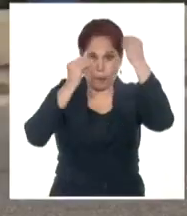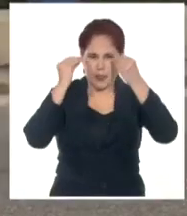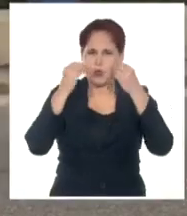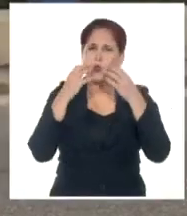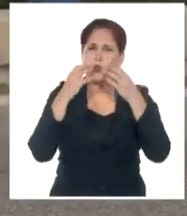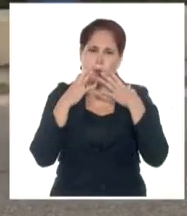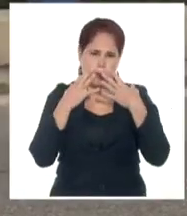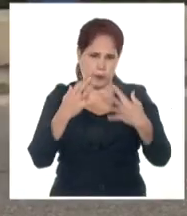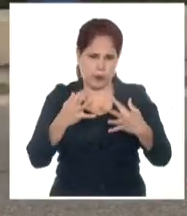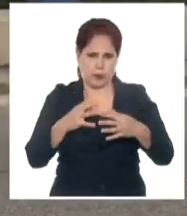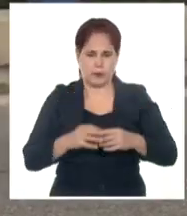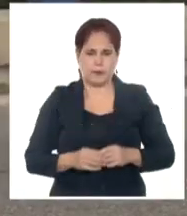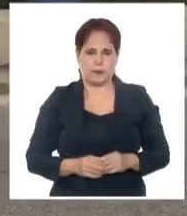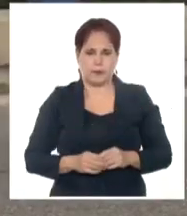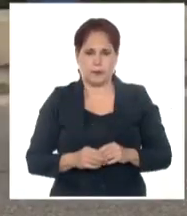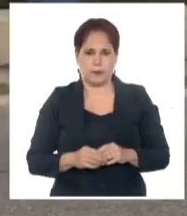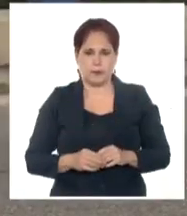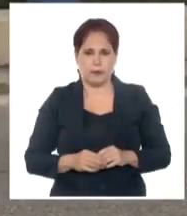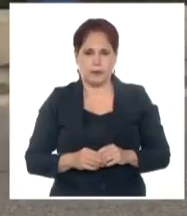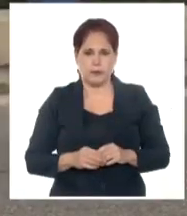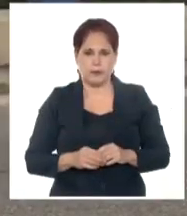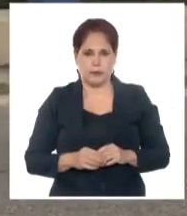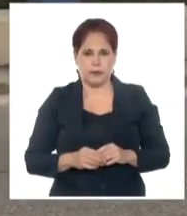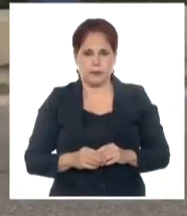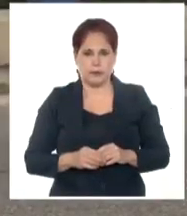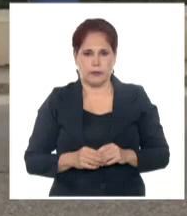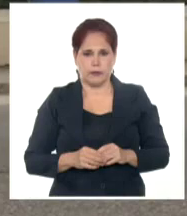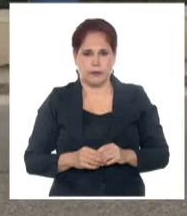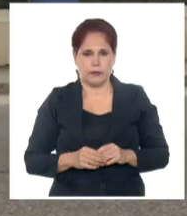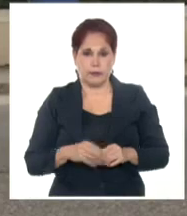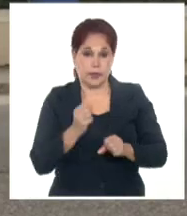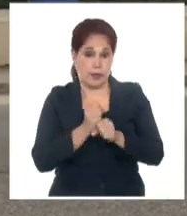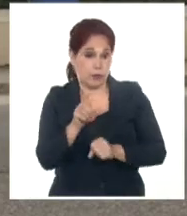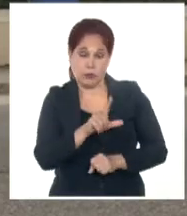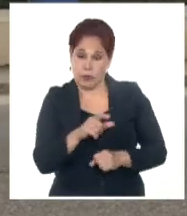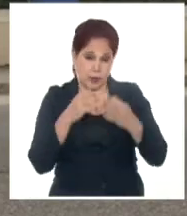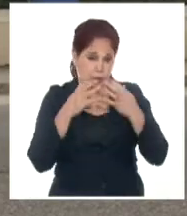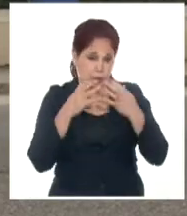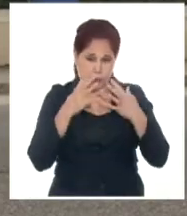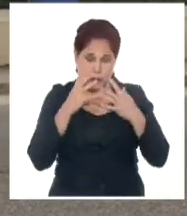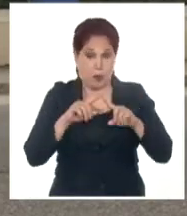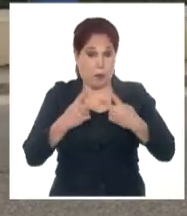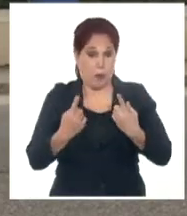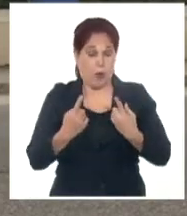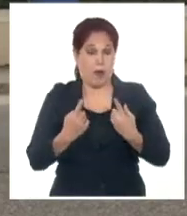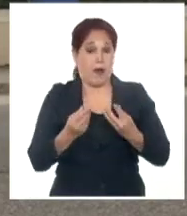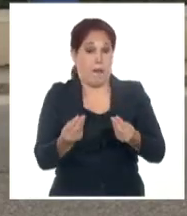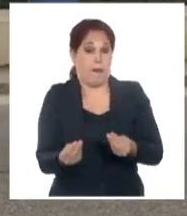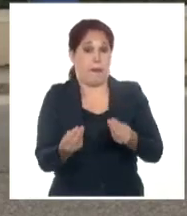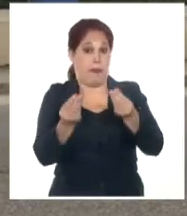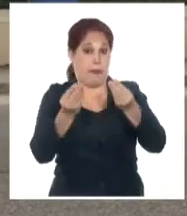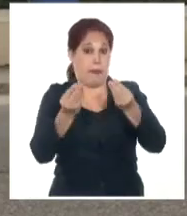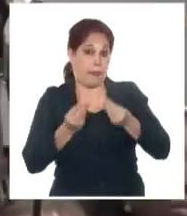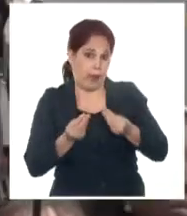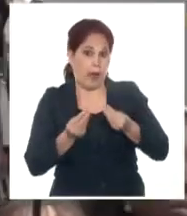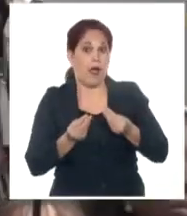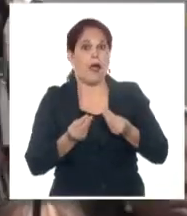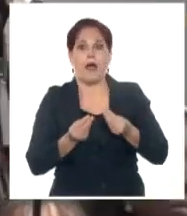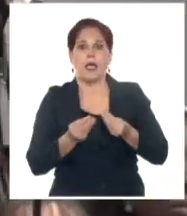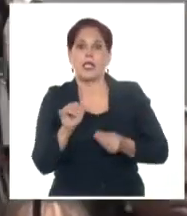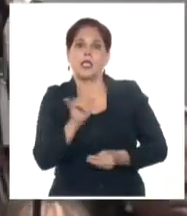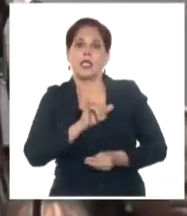que trabajadores sociales porque el aporte social que dan estas